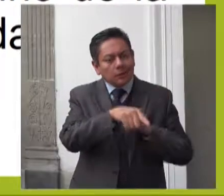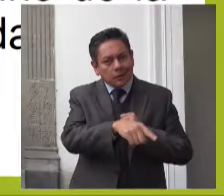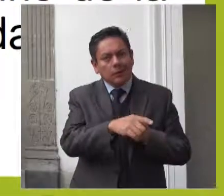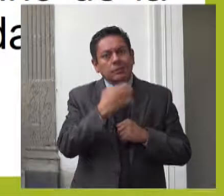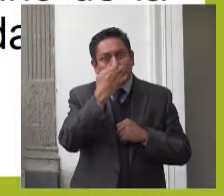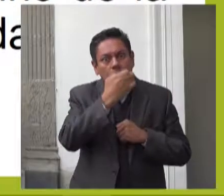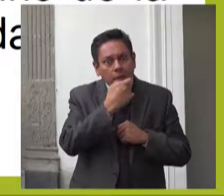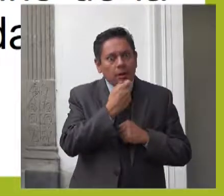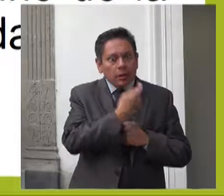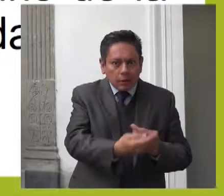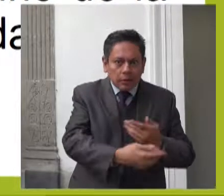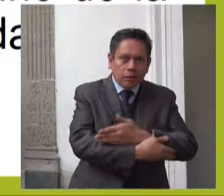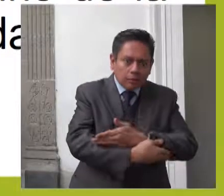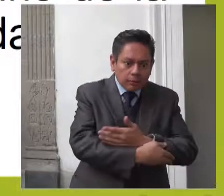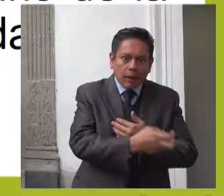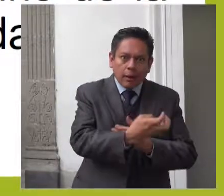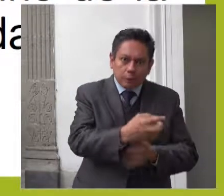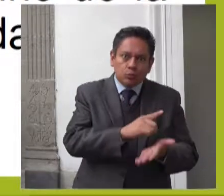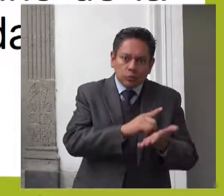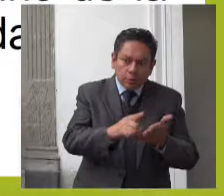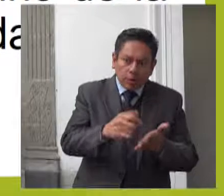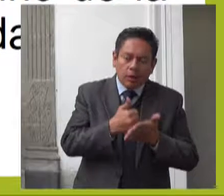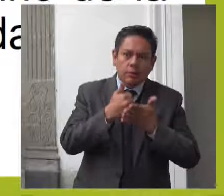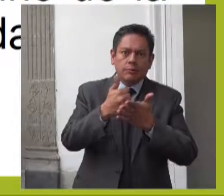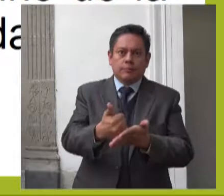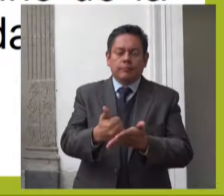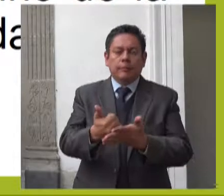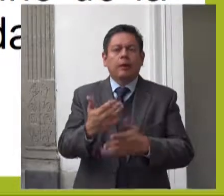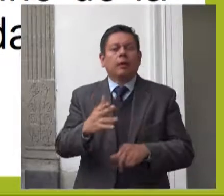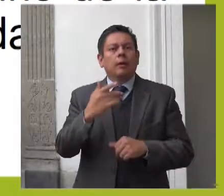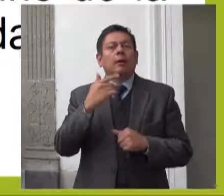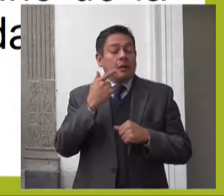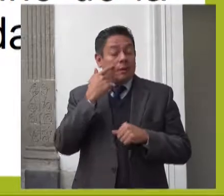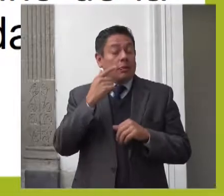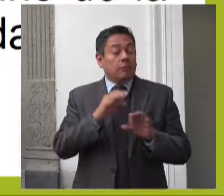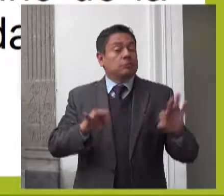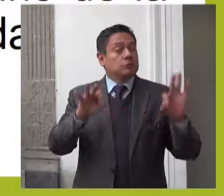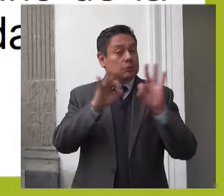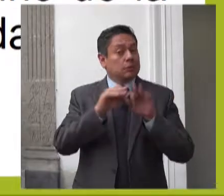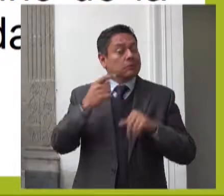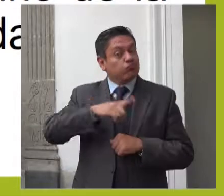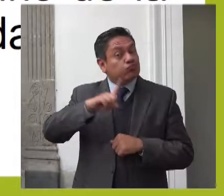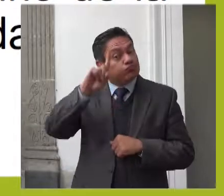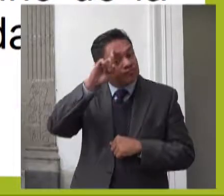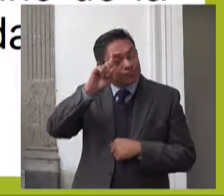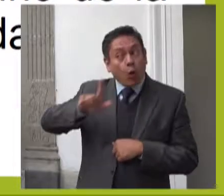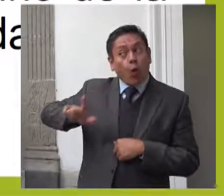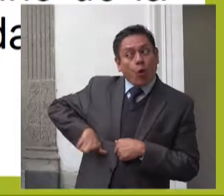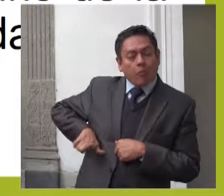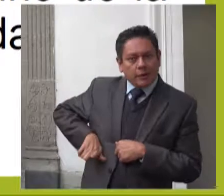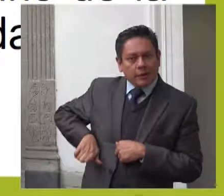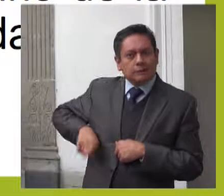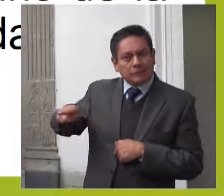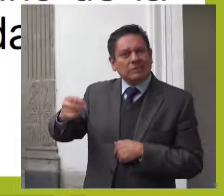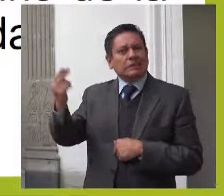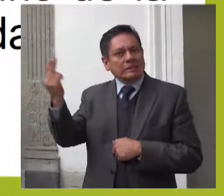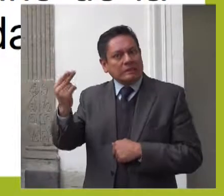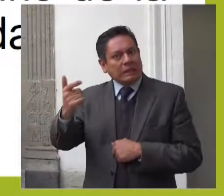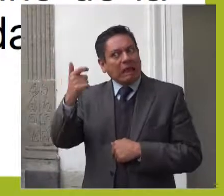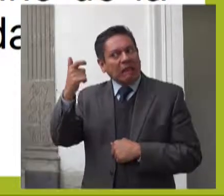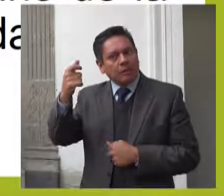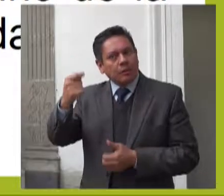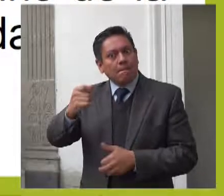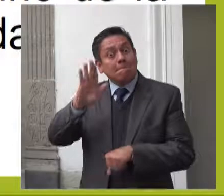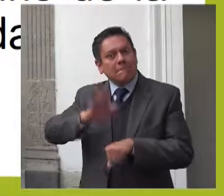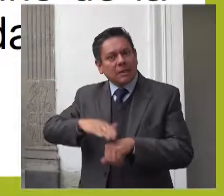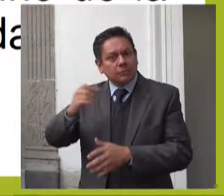omitir considerar las recomendaciones que en materia presupuestaria ha señalado el comité de los derechos del niño